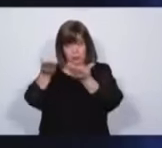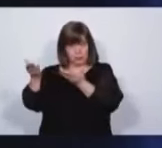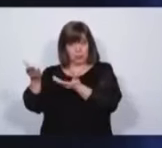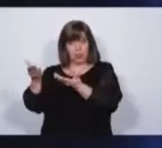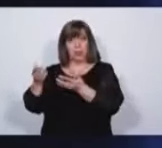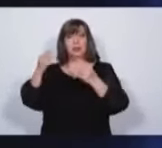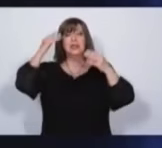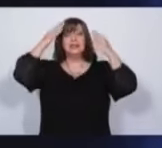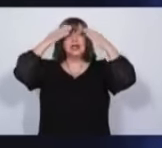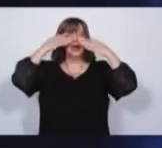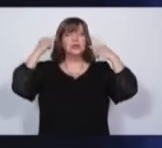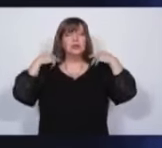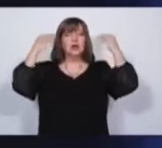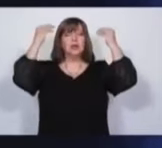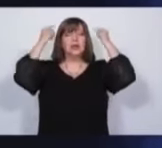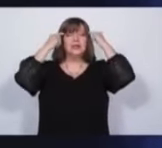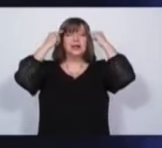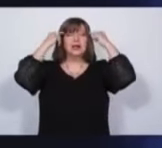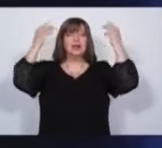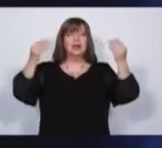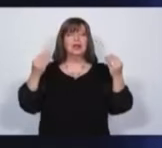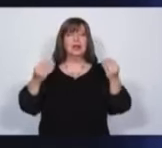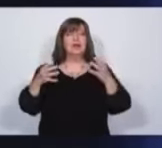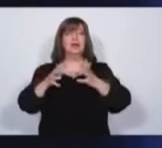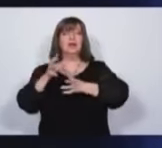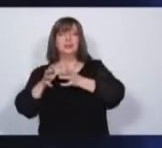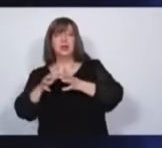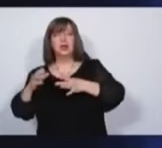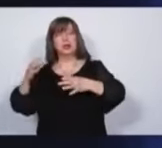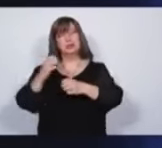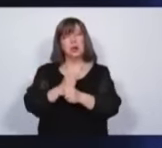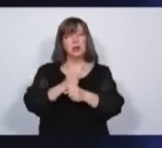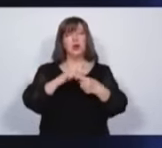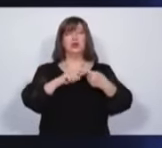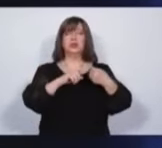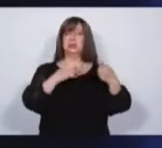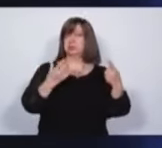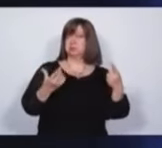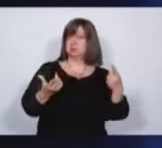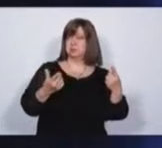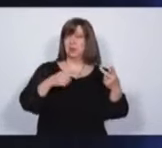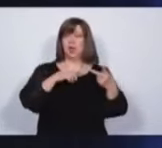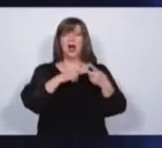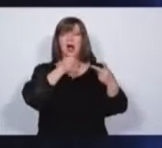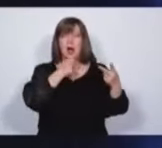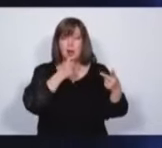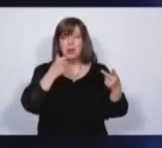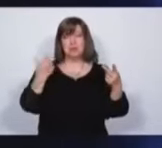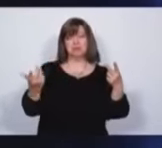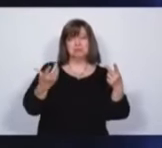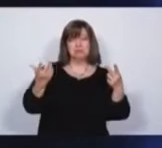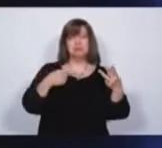cierren los ojos y que imaginen a ver qué funciona bien. El transporte, el agua,